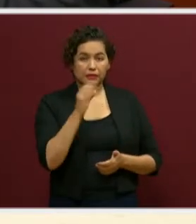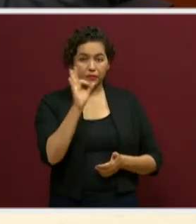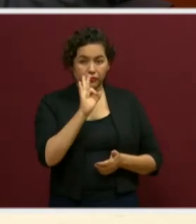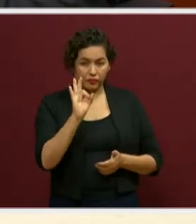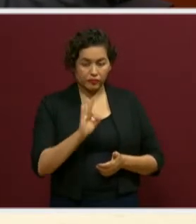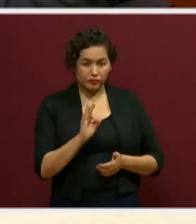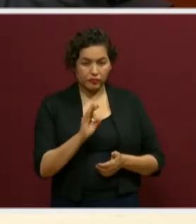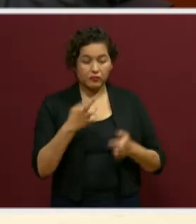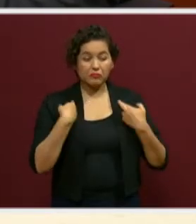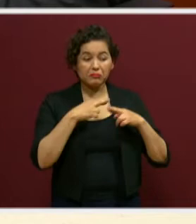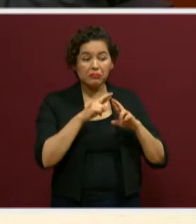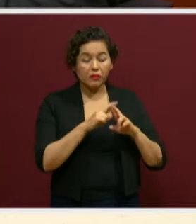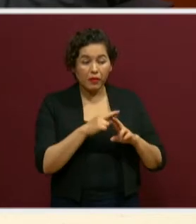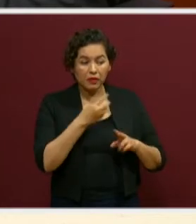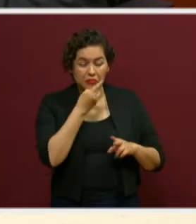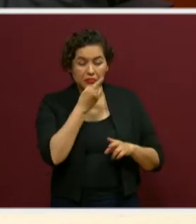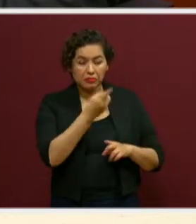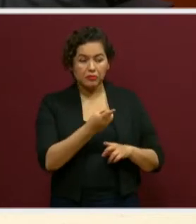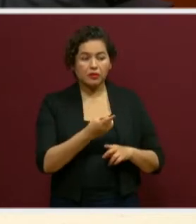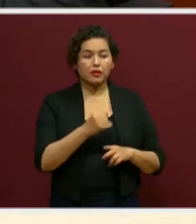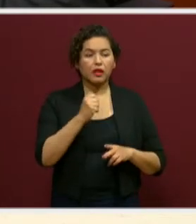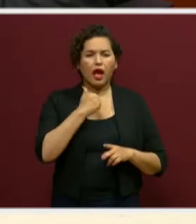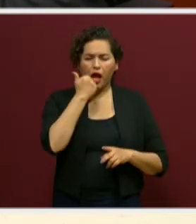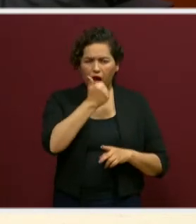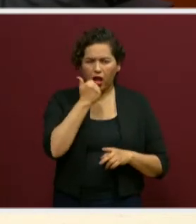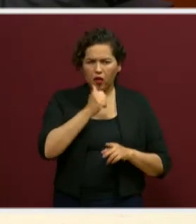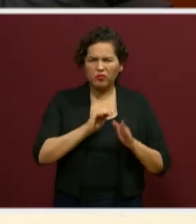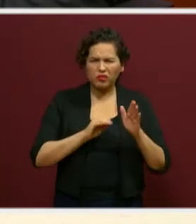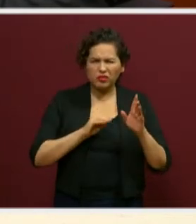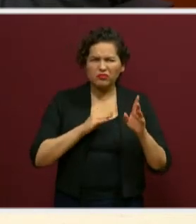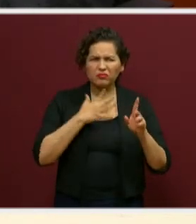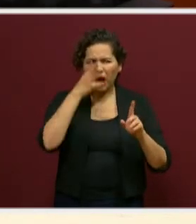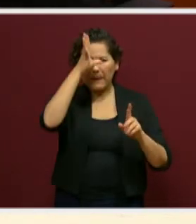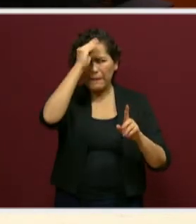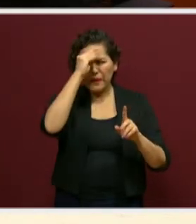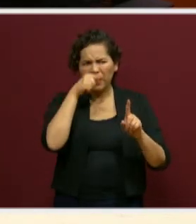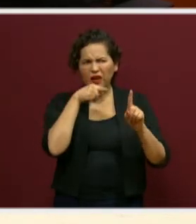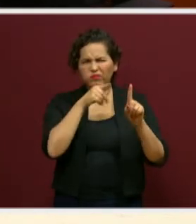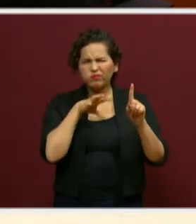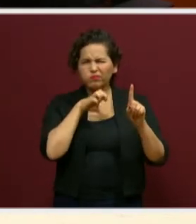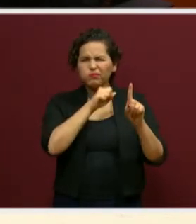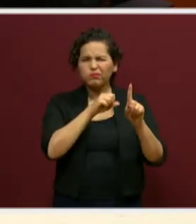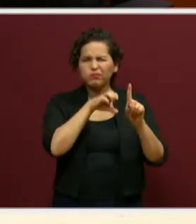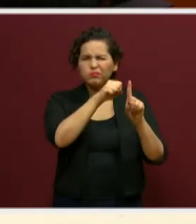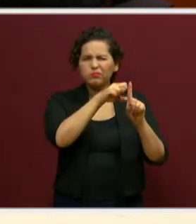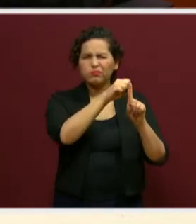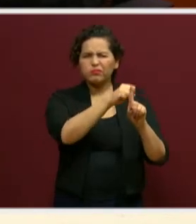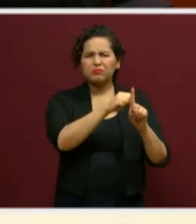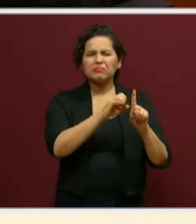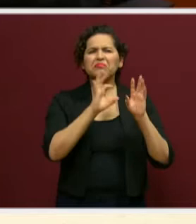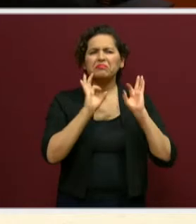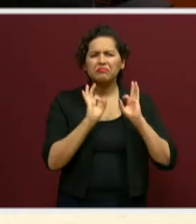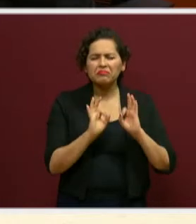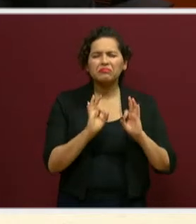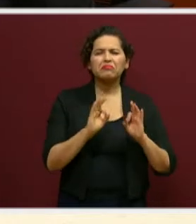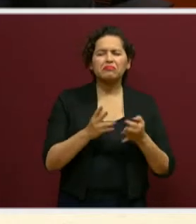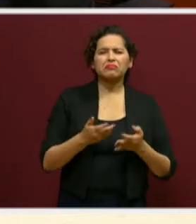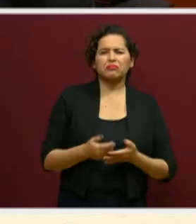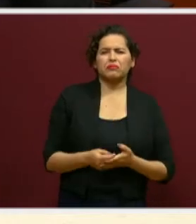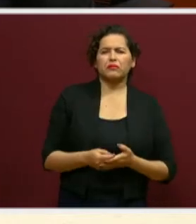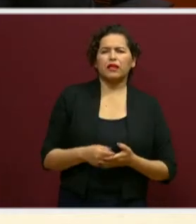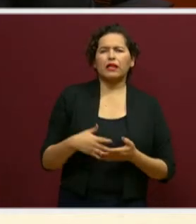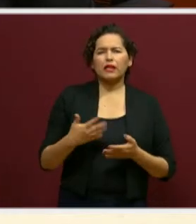alumnos alcanzaron sus aprendizajes de alguna forma, de forma adecuada, satisfactoria.